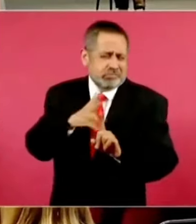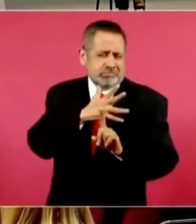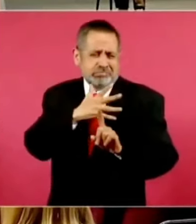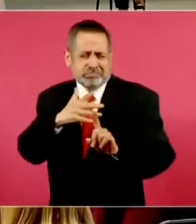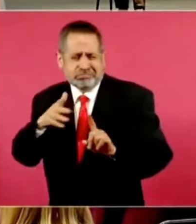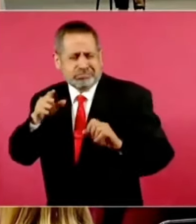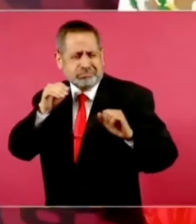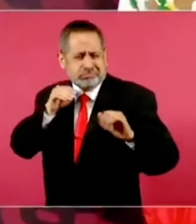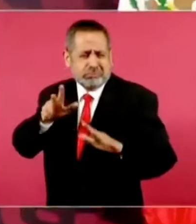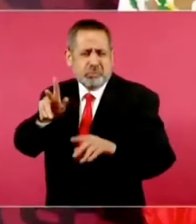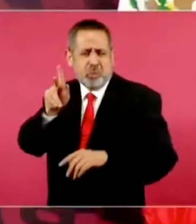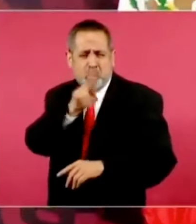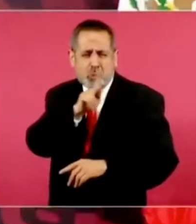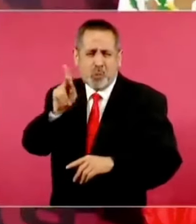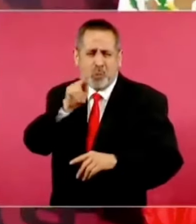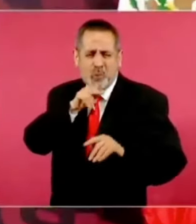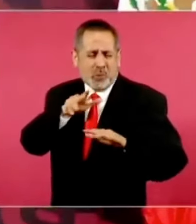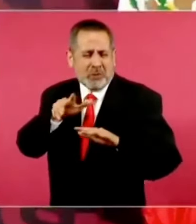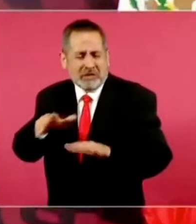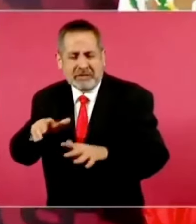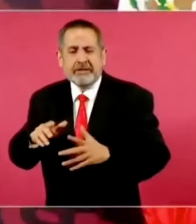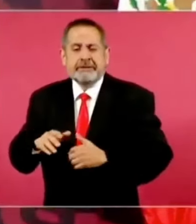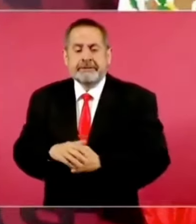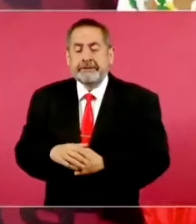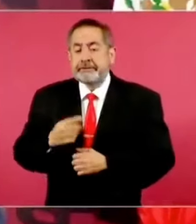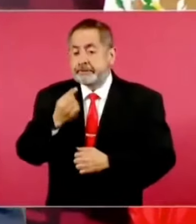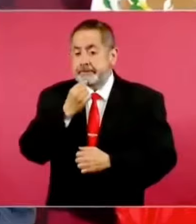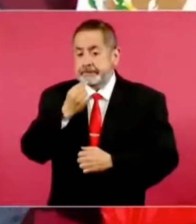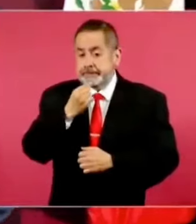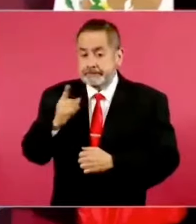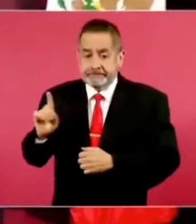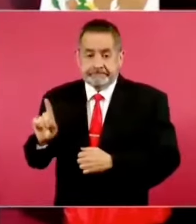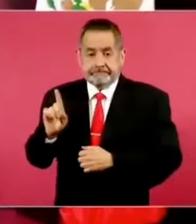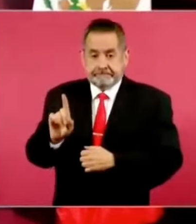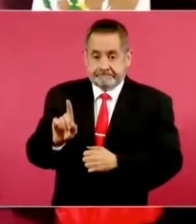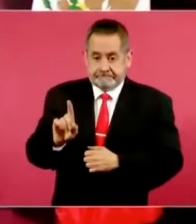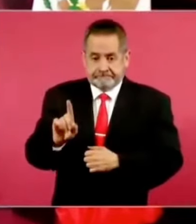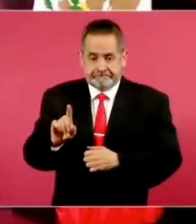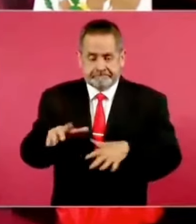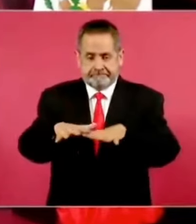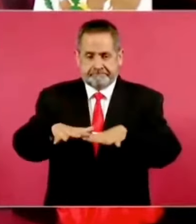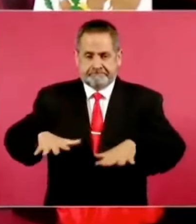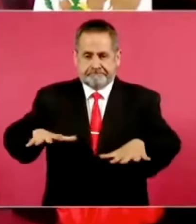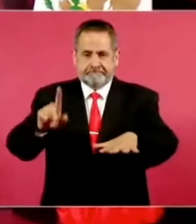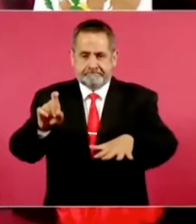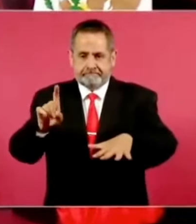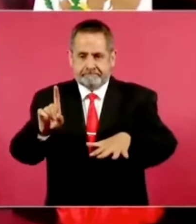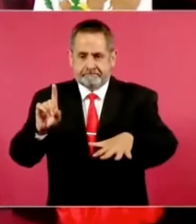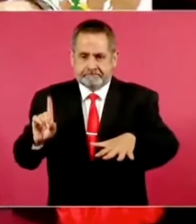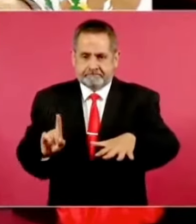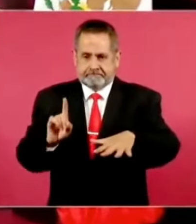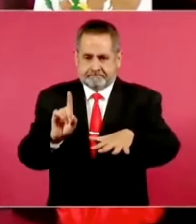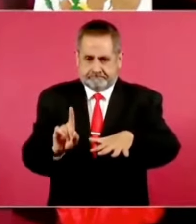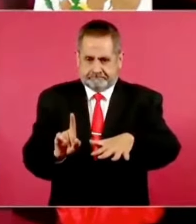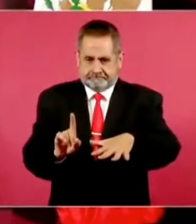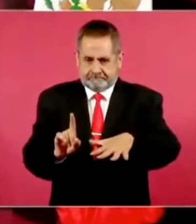estaba muy cerca de la orilla de la laguna y se desprendió